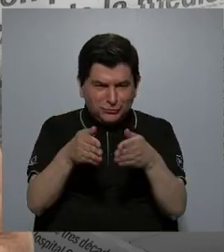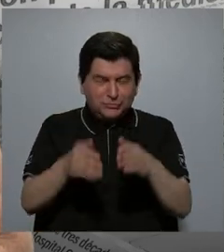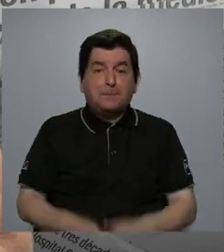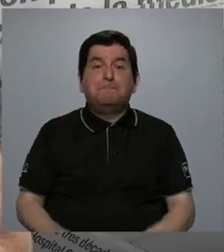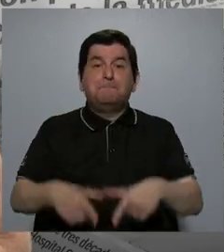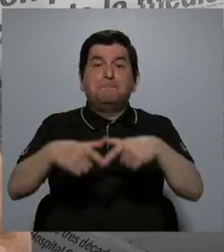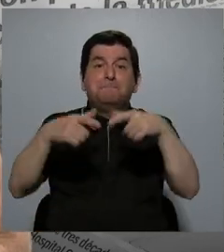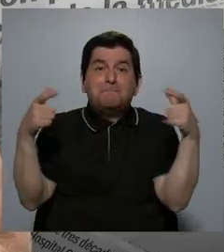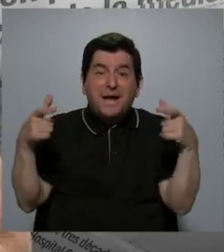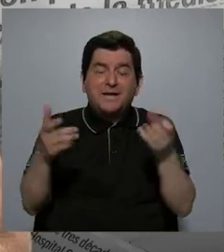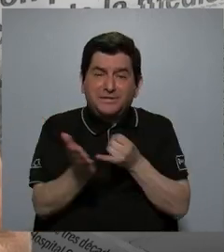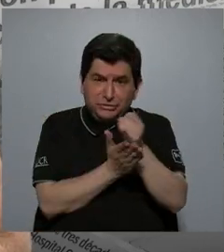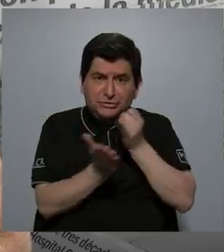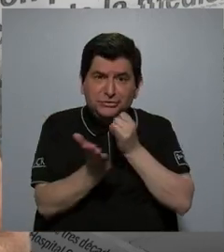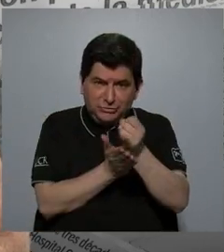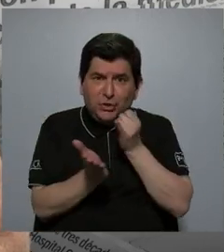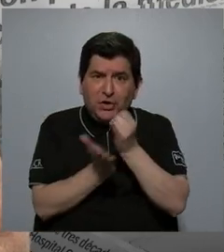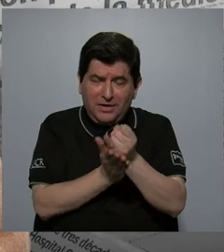porque en la mayoría de nuestras investigaciones